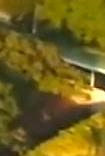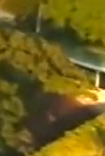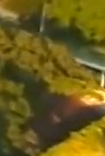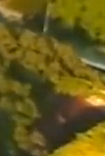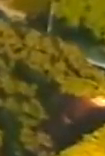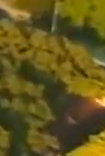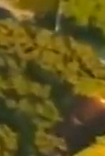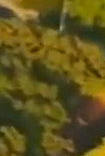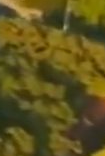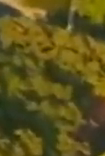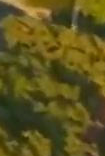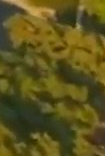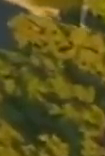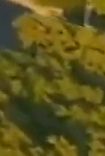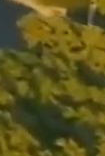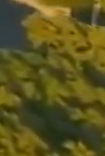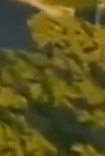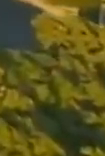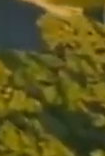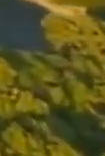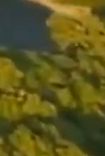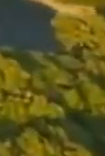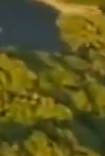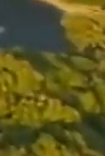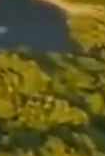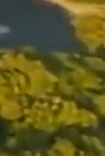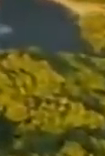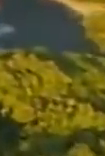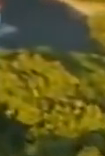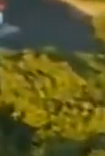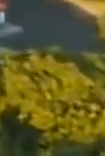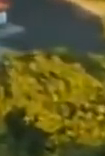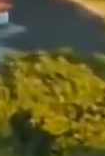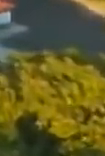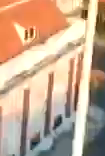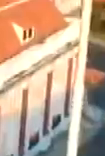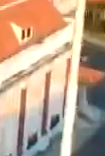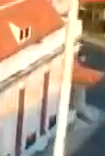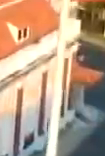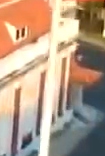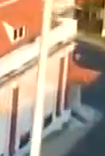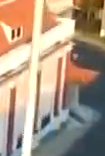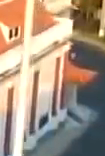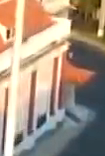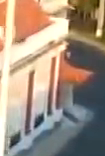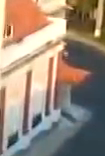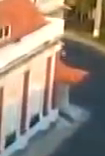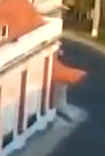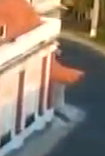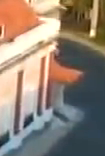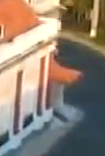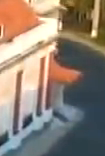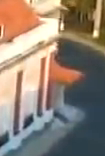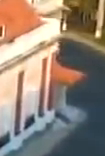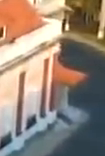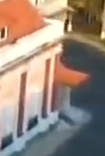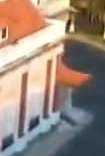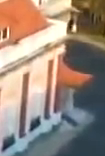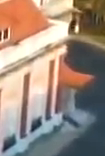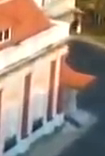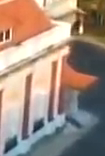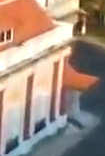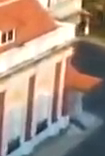noviembre. Cita a comisial donde el pueblo venezolano en su derecho legítimo, soberano y constitucional elegirá